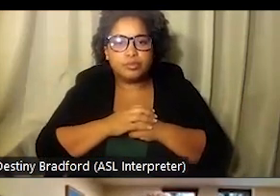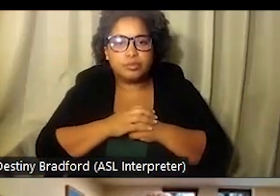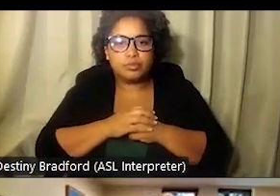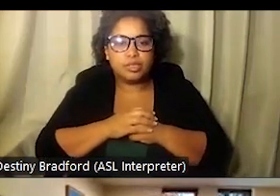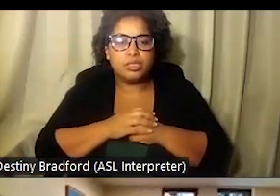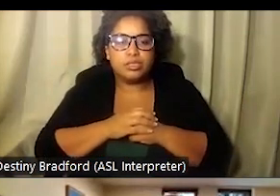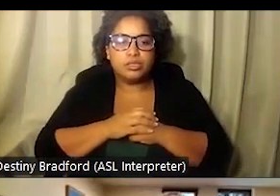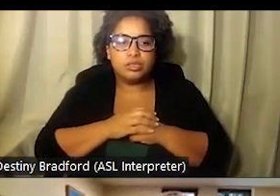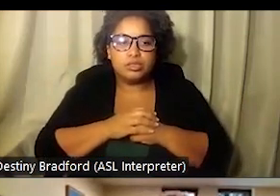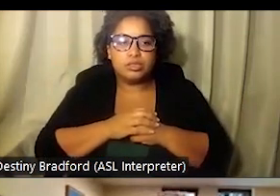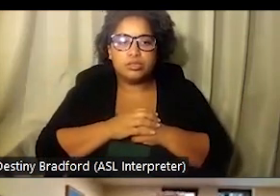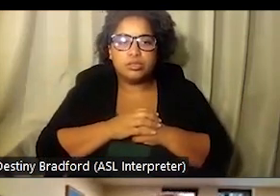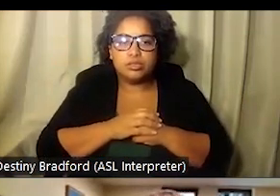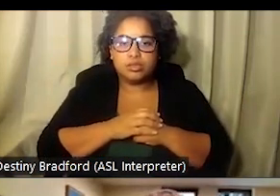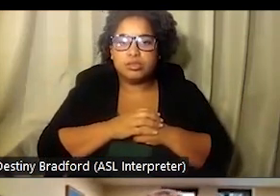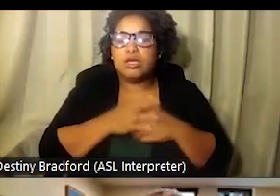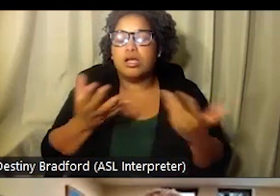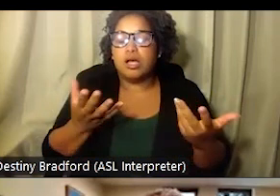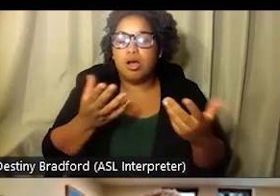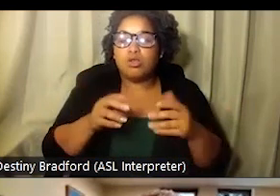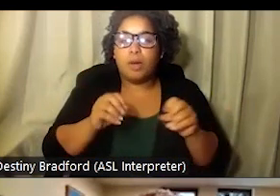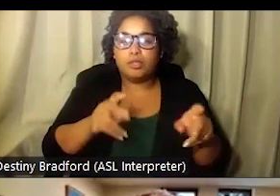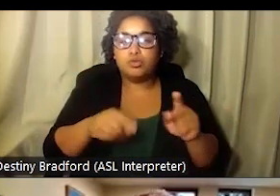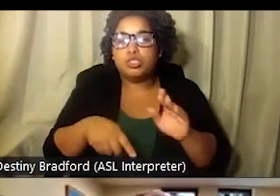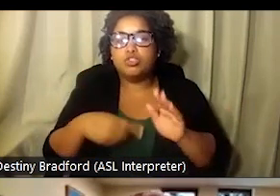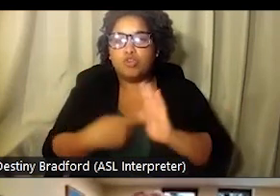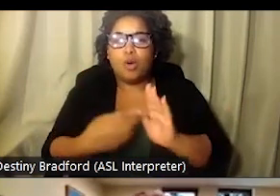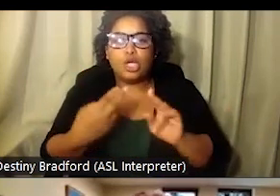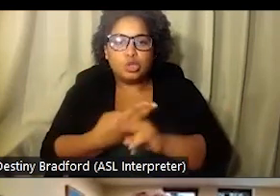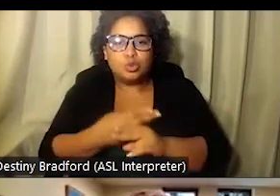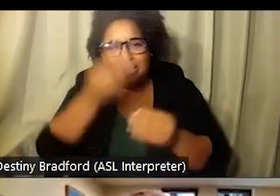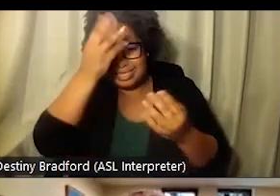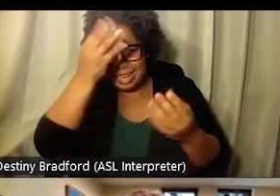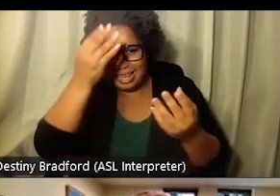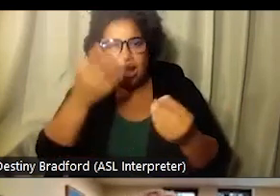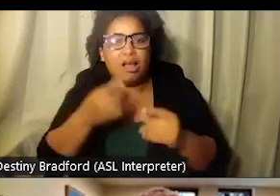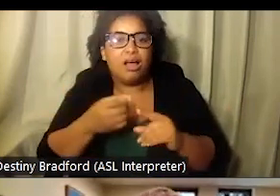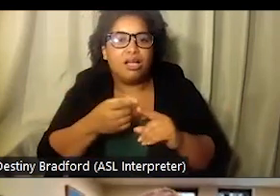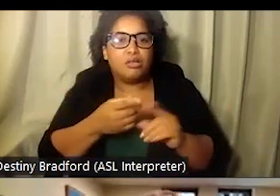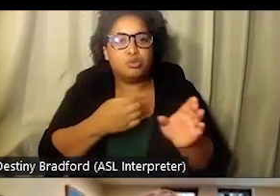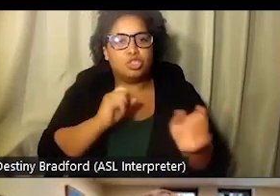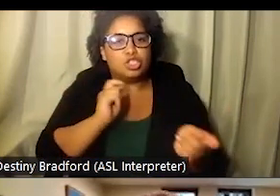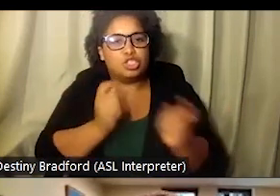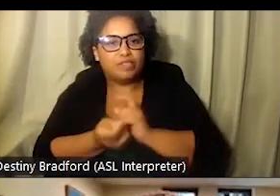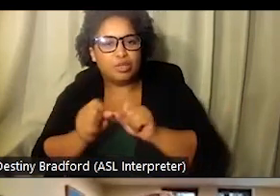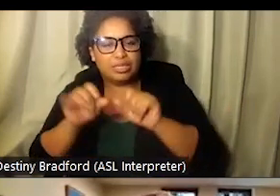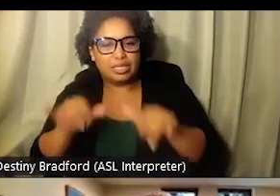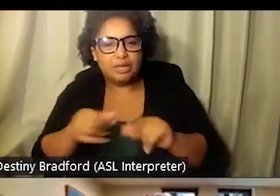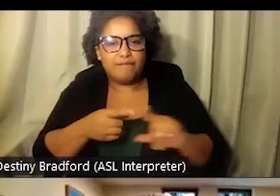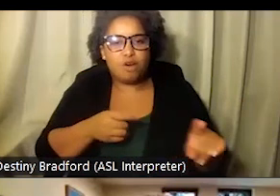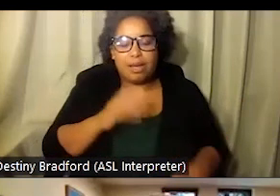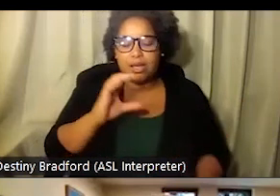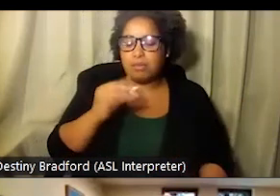oportunidad para demostrar cómo usar los datos. Para mostrar cómo cambiar nuestro sistema. Hacer uno que